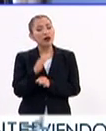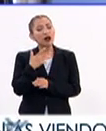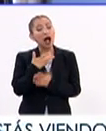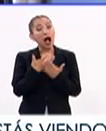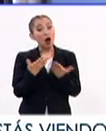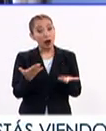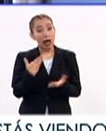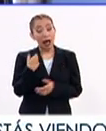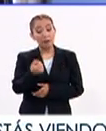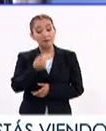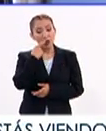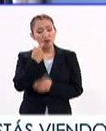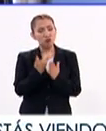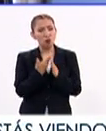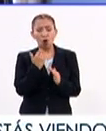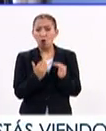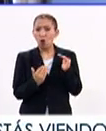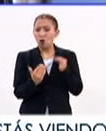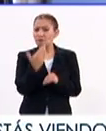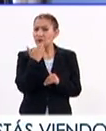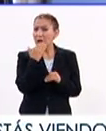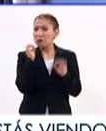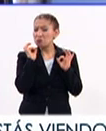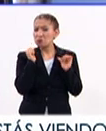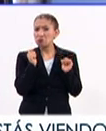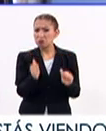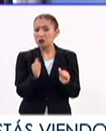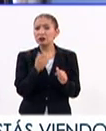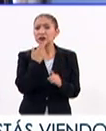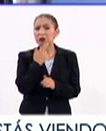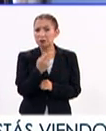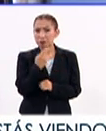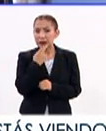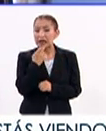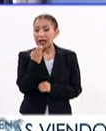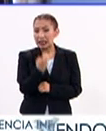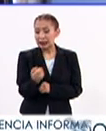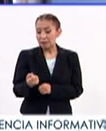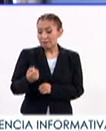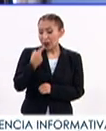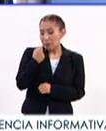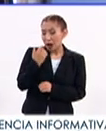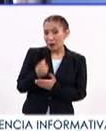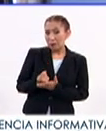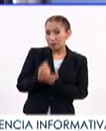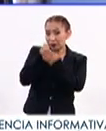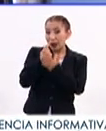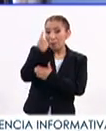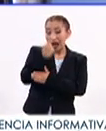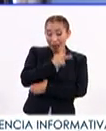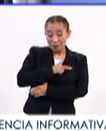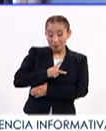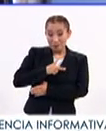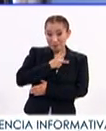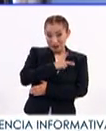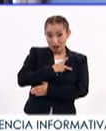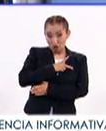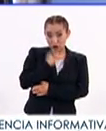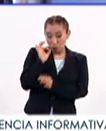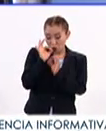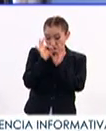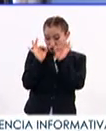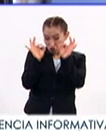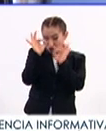tratamientos altamente activos y estos tratamientos permiten que la carga viral, es decir, las